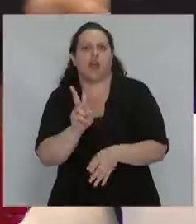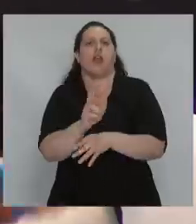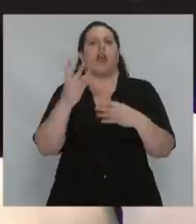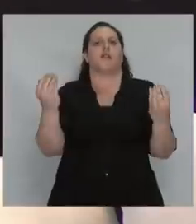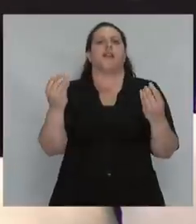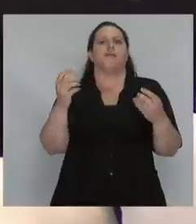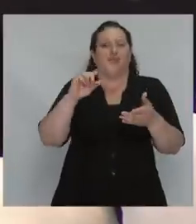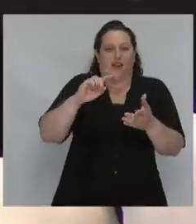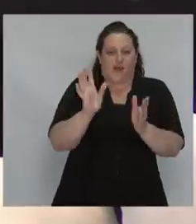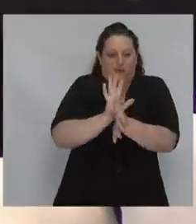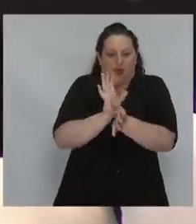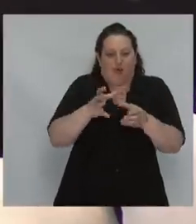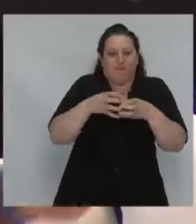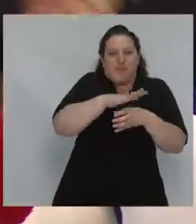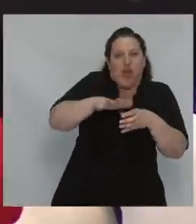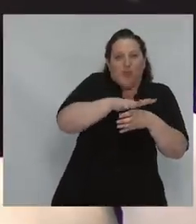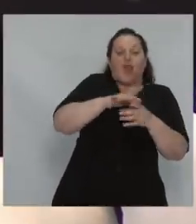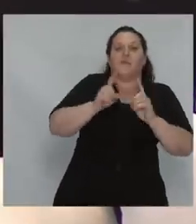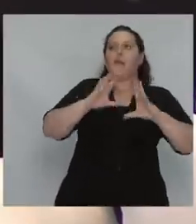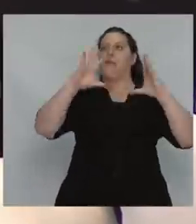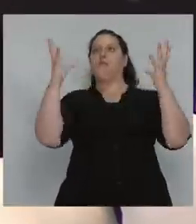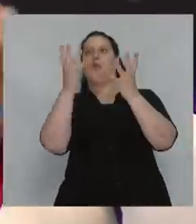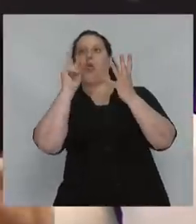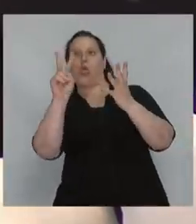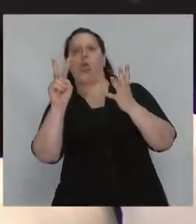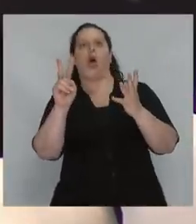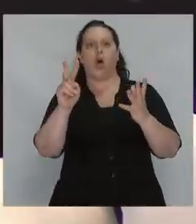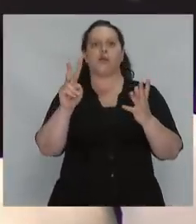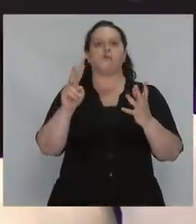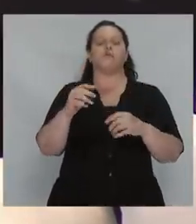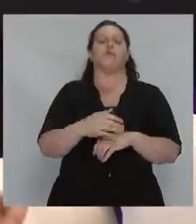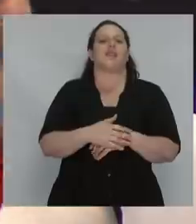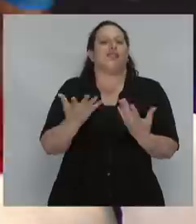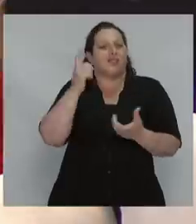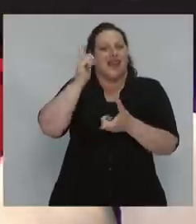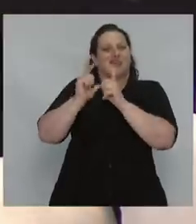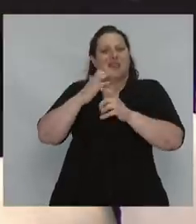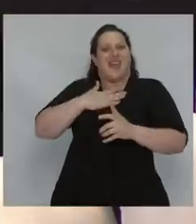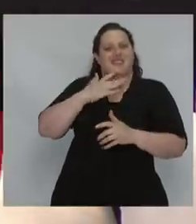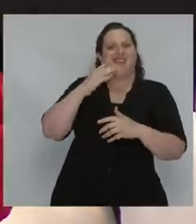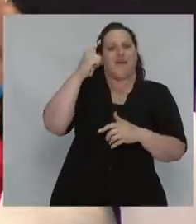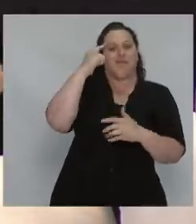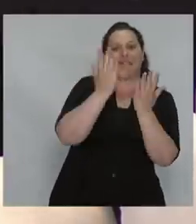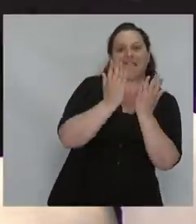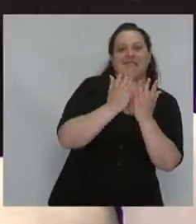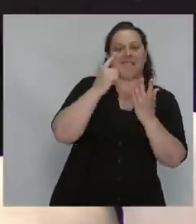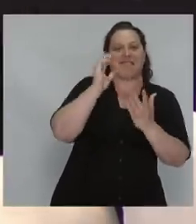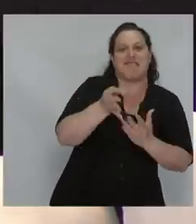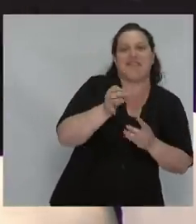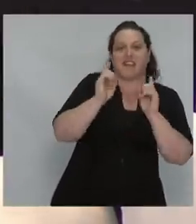para mí es lo más importante que puedo compartir de mi experiencia intelectual y de mi experiencia política. La única, la única